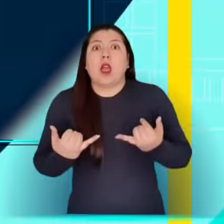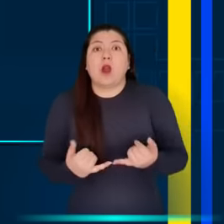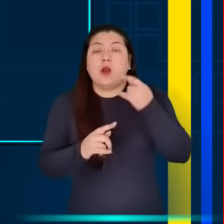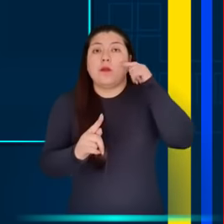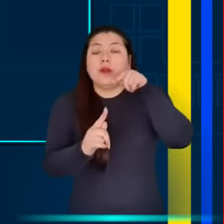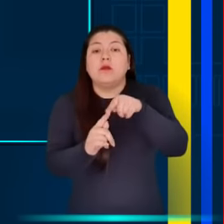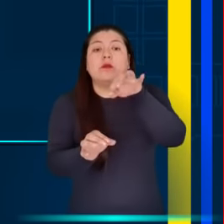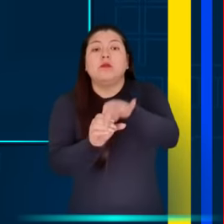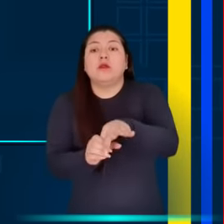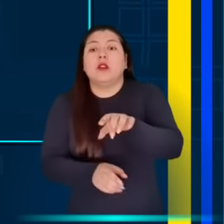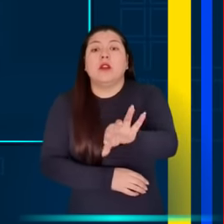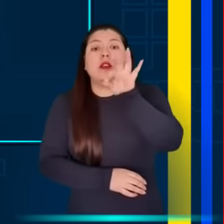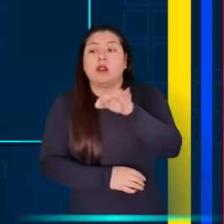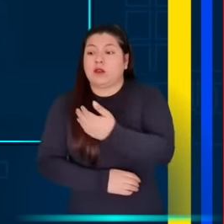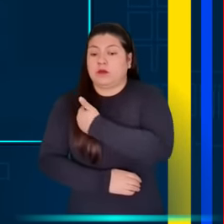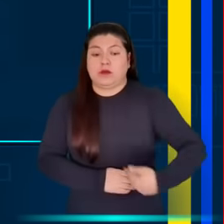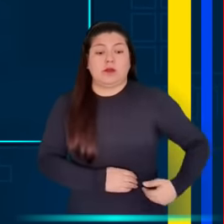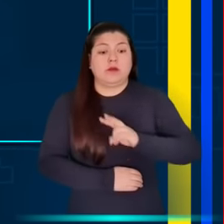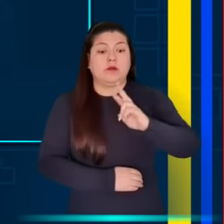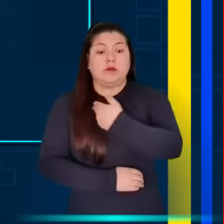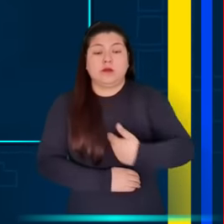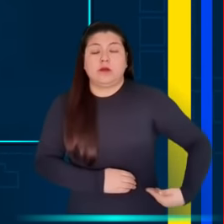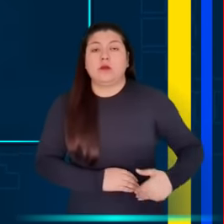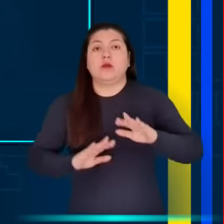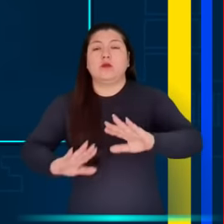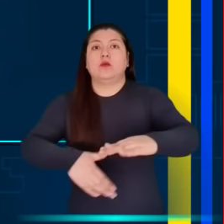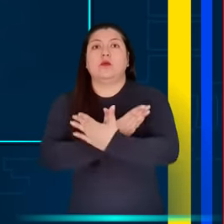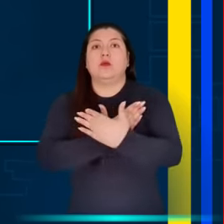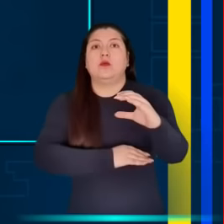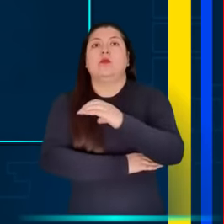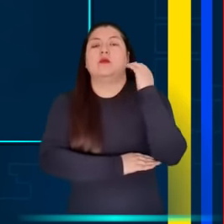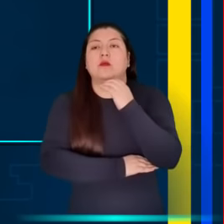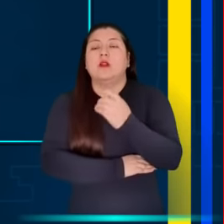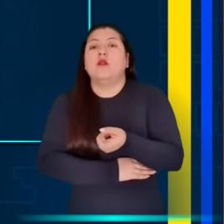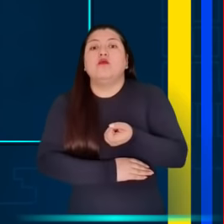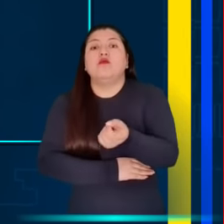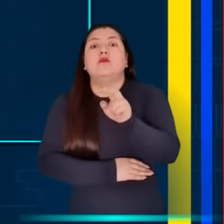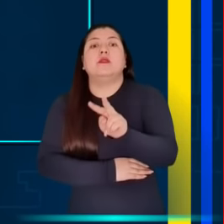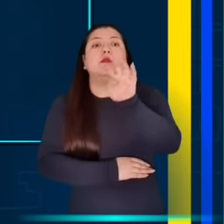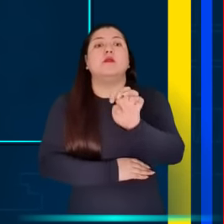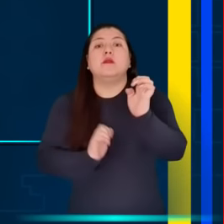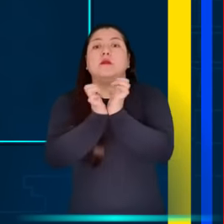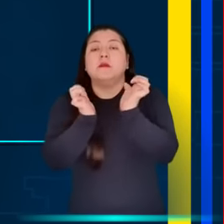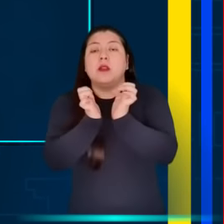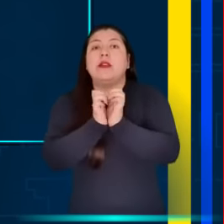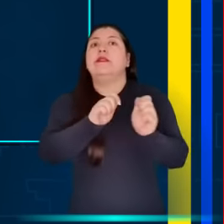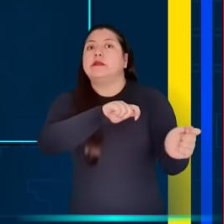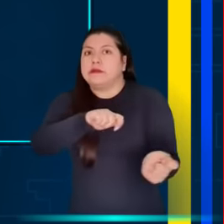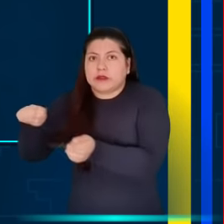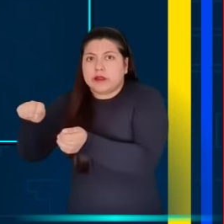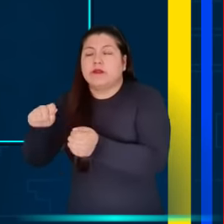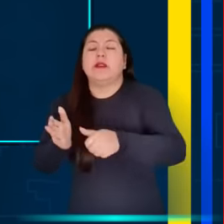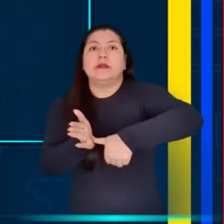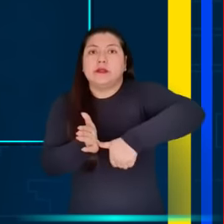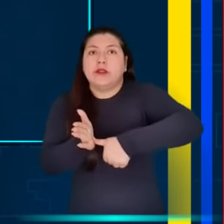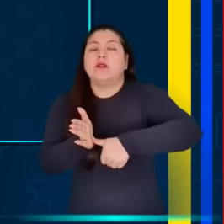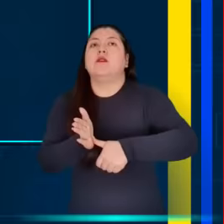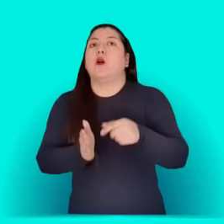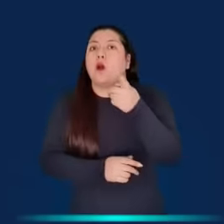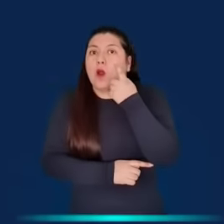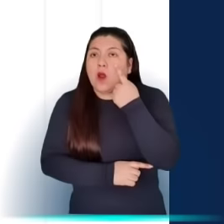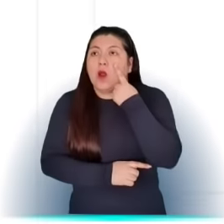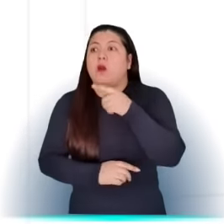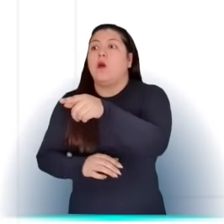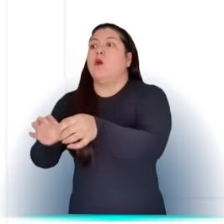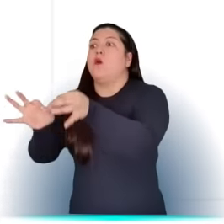Llegó la hora de elegir el nuevo presidente y vicepresidente de la República. Este 29 de mayo, cuando te acerques a tu puesto de votación, recuerda